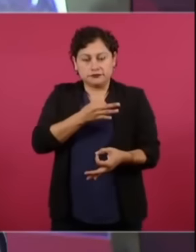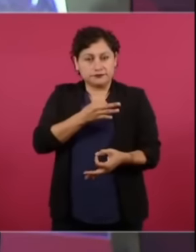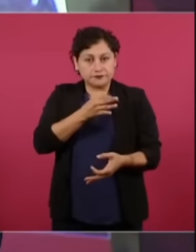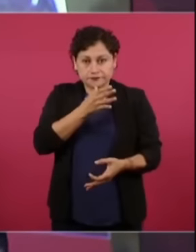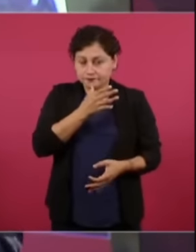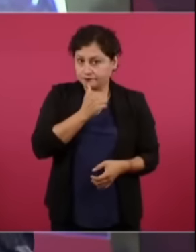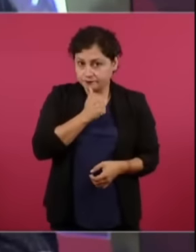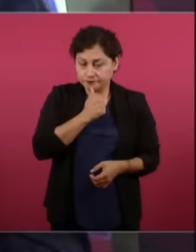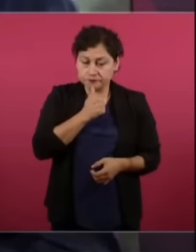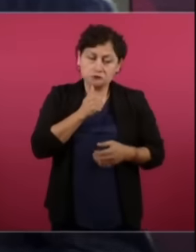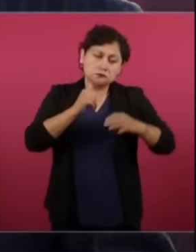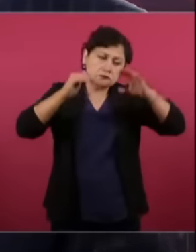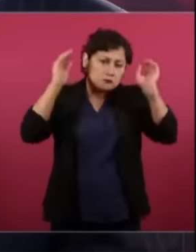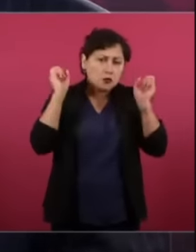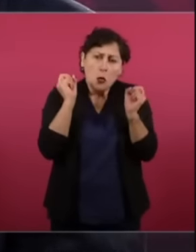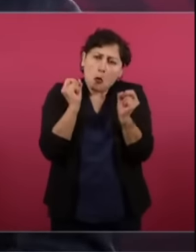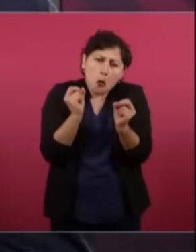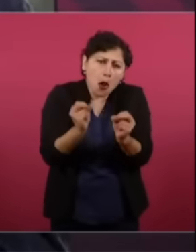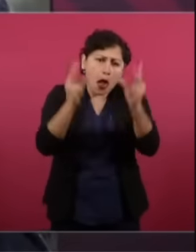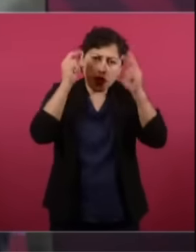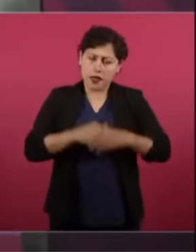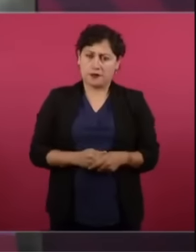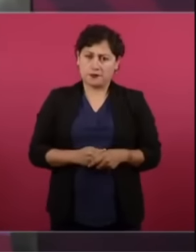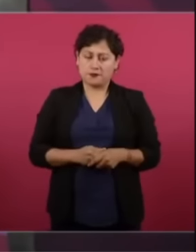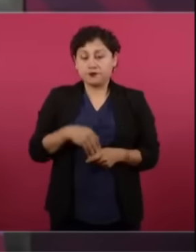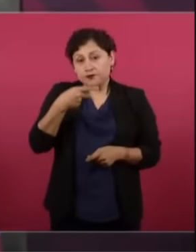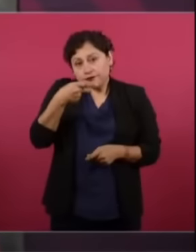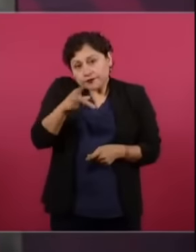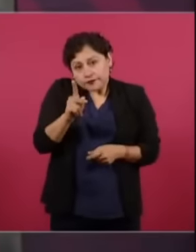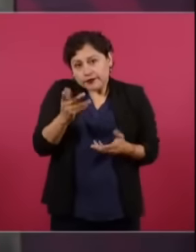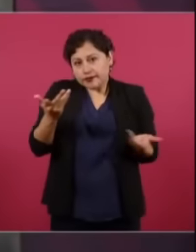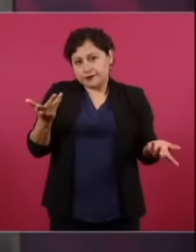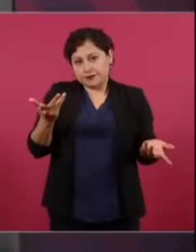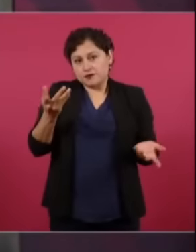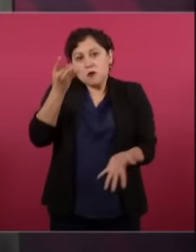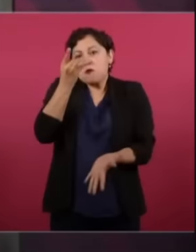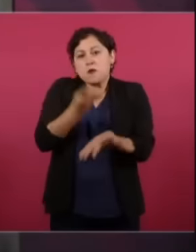pues cuando menos que respeten al pueblo